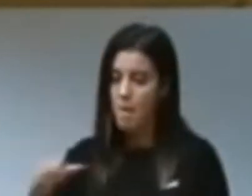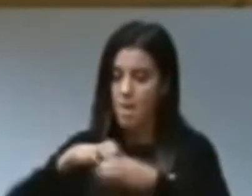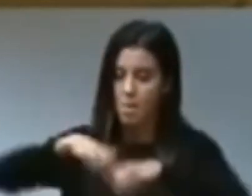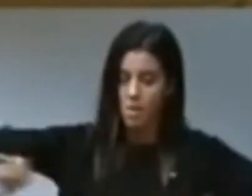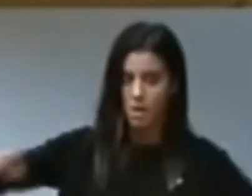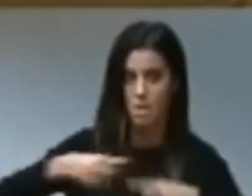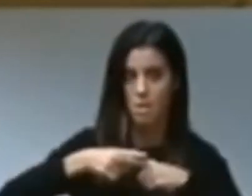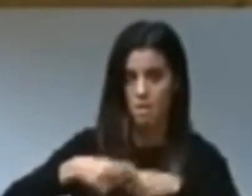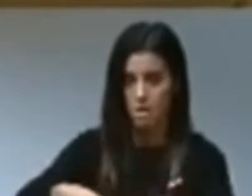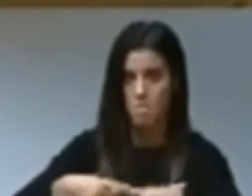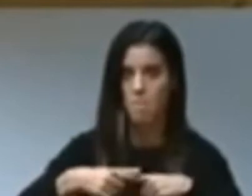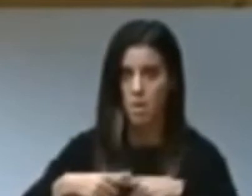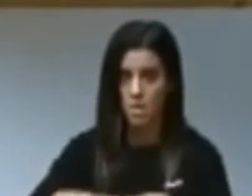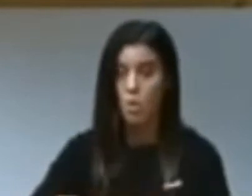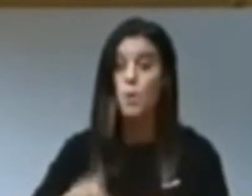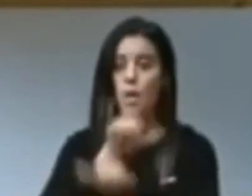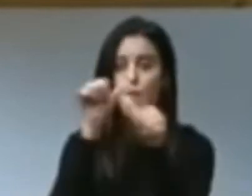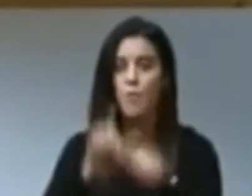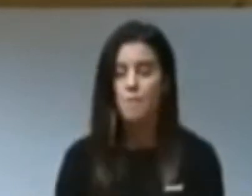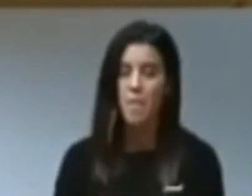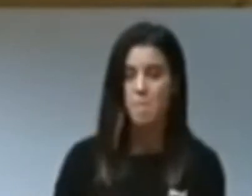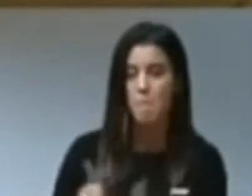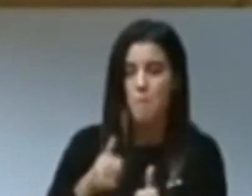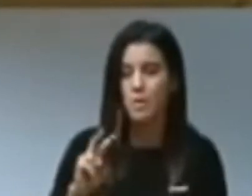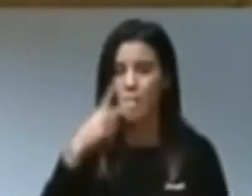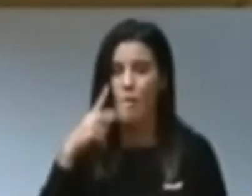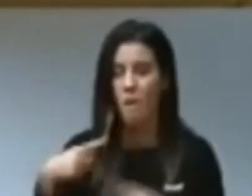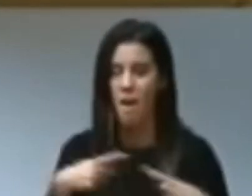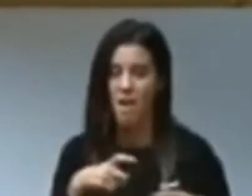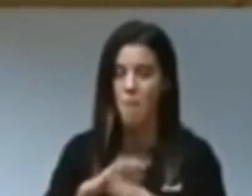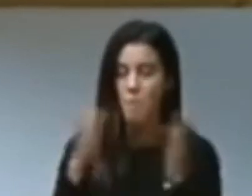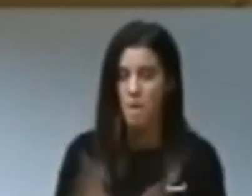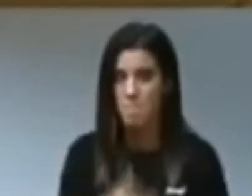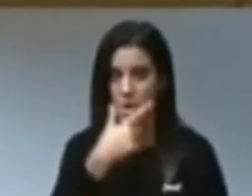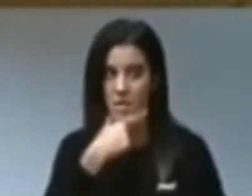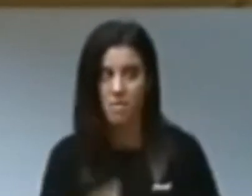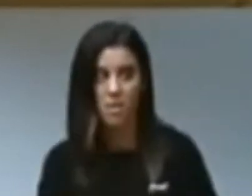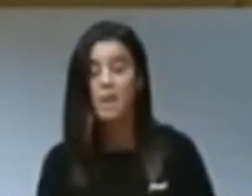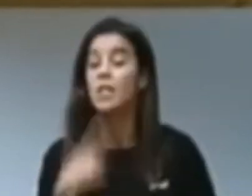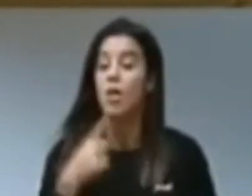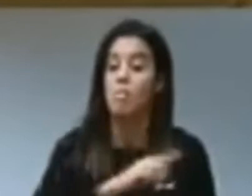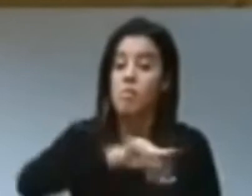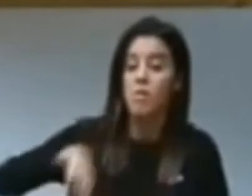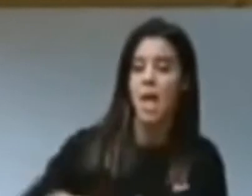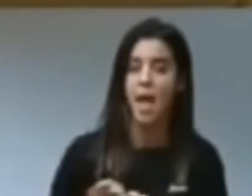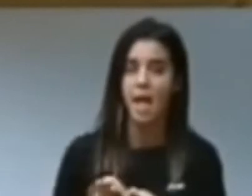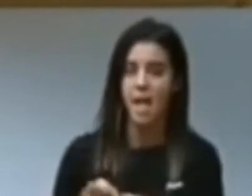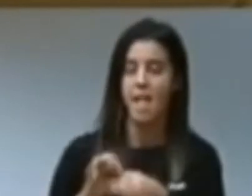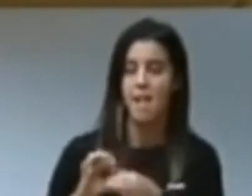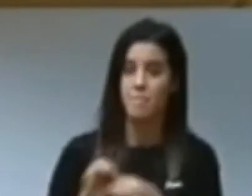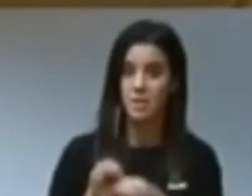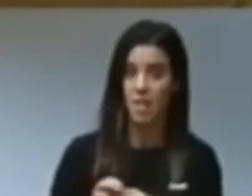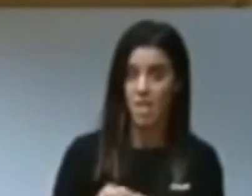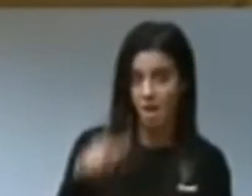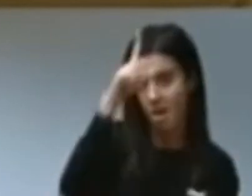totalitarios, allanando así el camino al estallido de la Segunda Guerra Mundial. Considerando que como consecuencia de ese pacto y el Tratado de Amistad